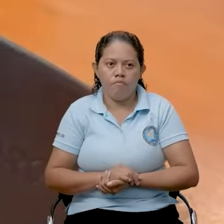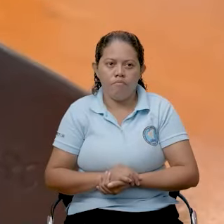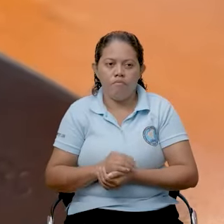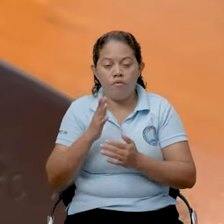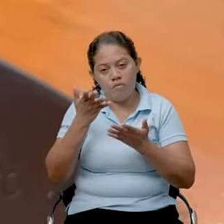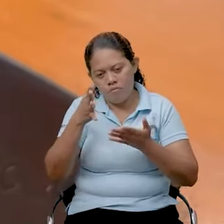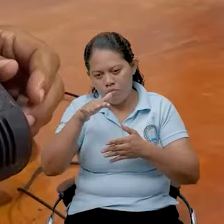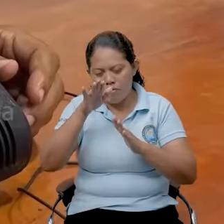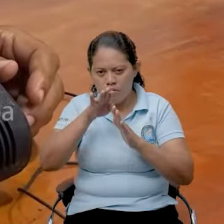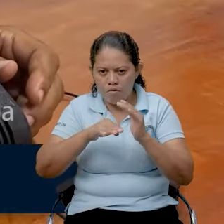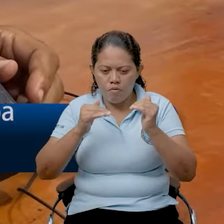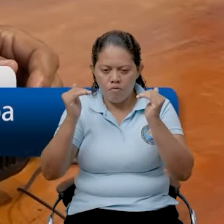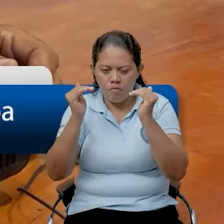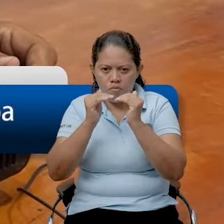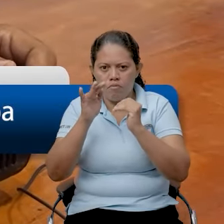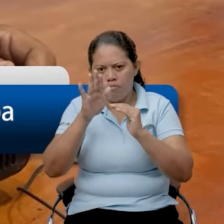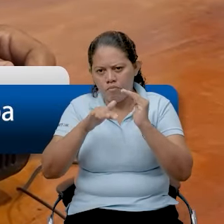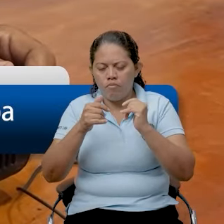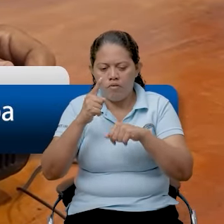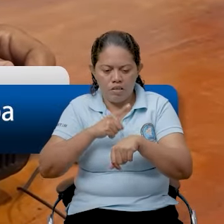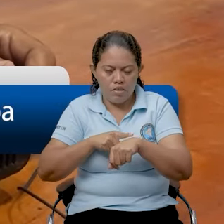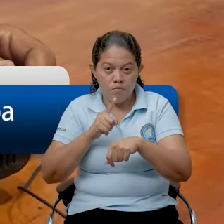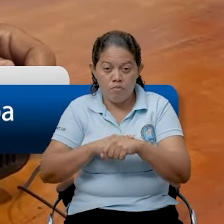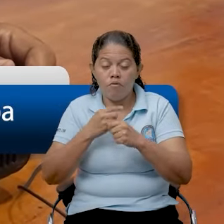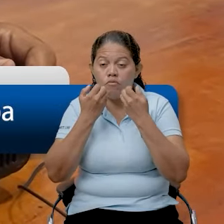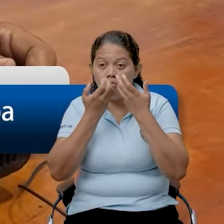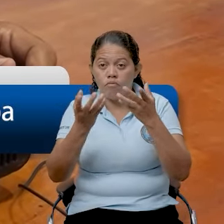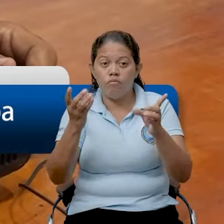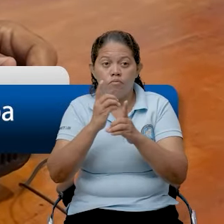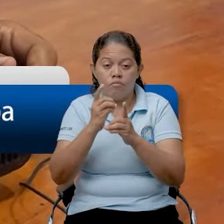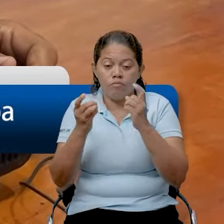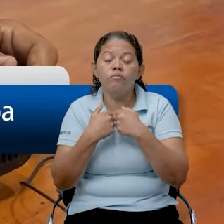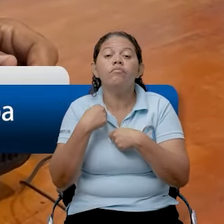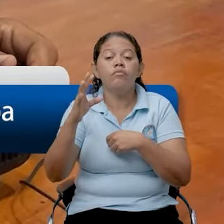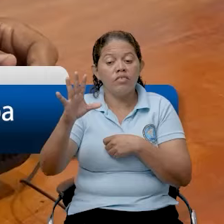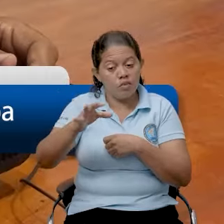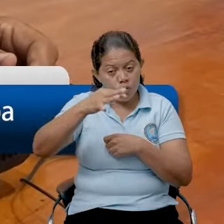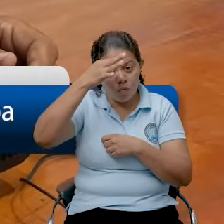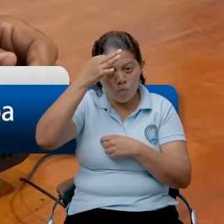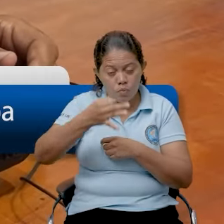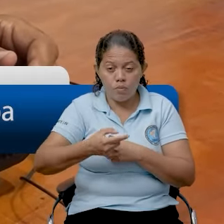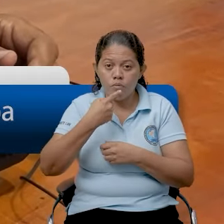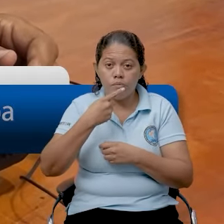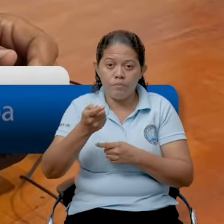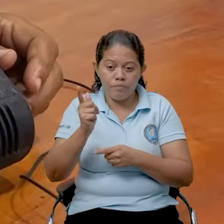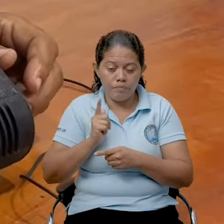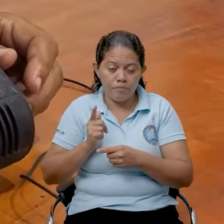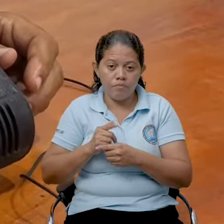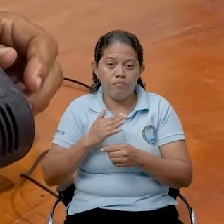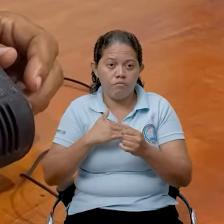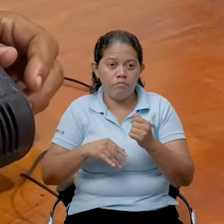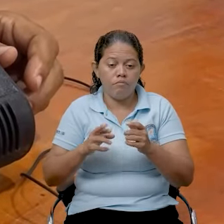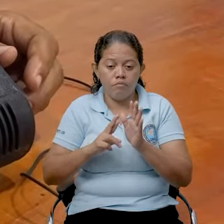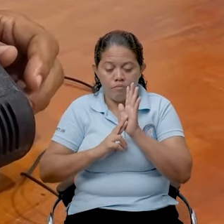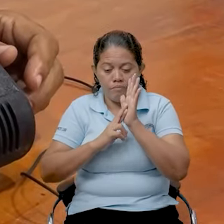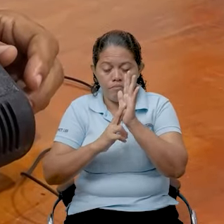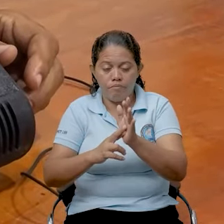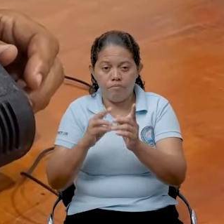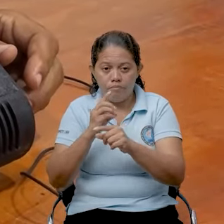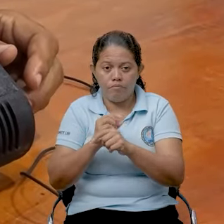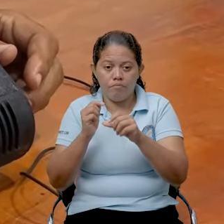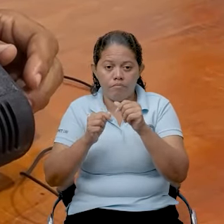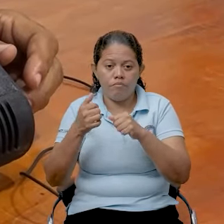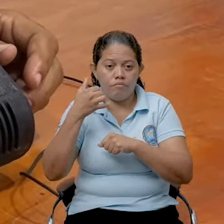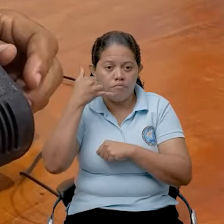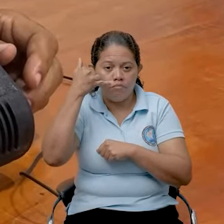muy básica la comunicación en tiempos de emergencia y seguramente vamos a tener una mejor respuesta en